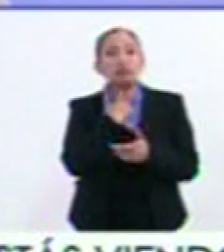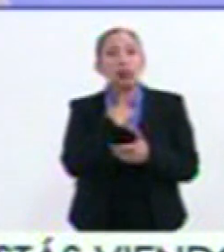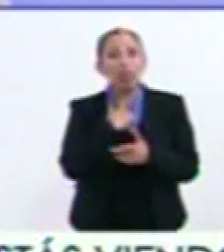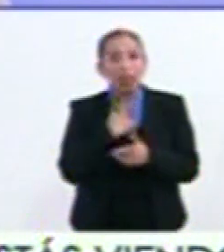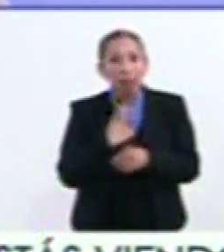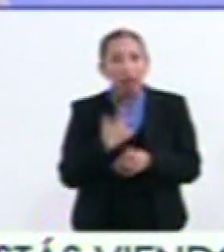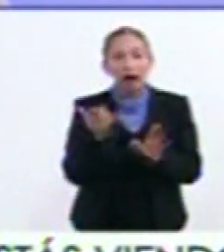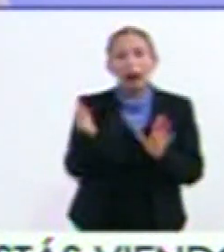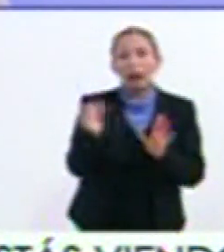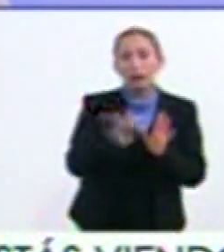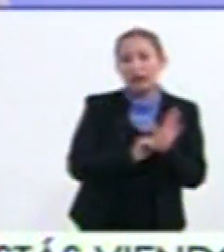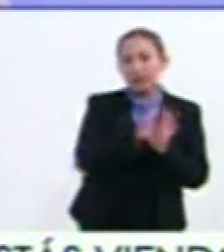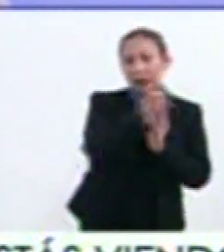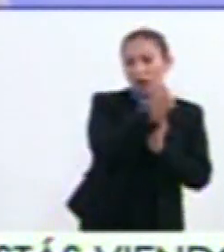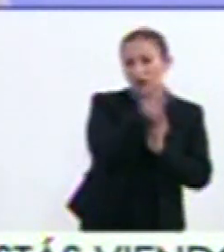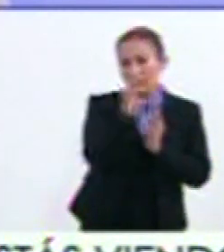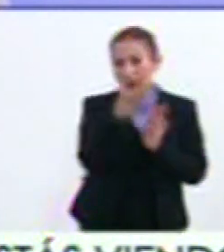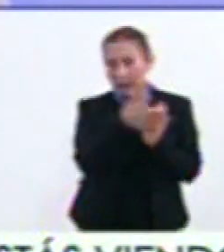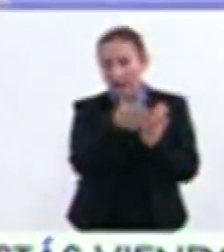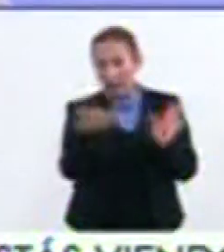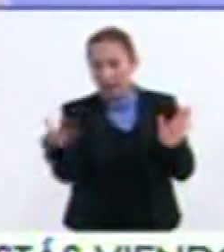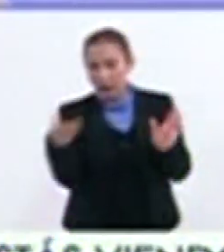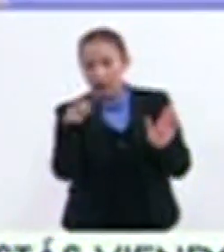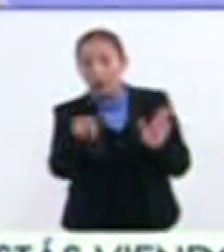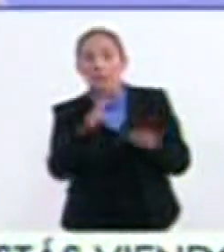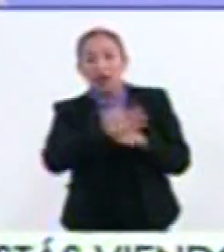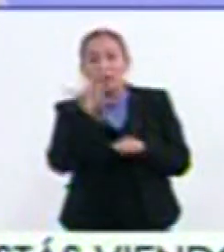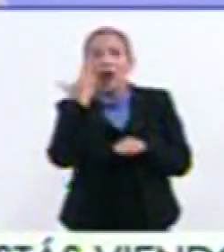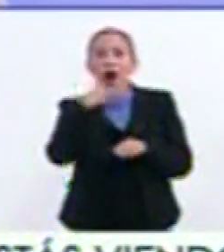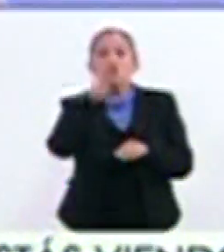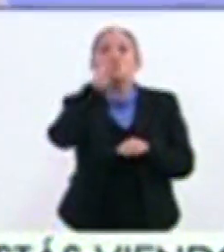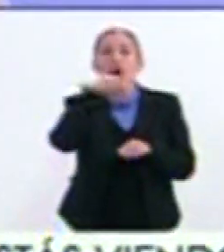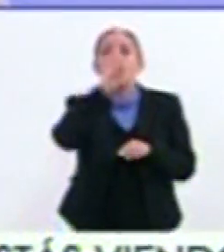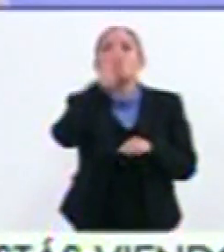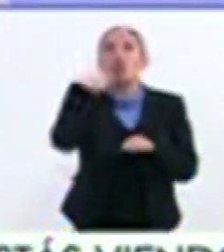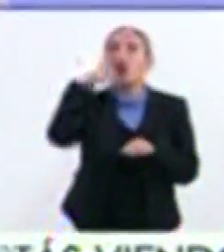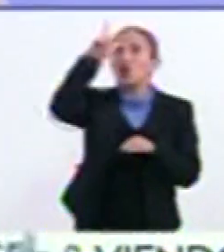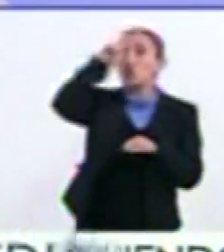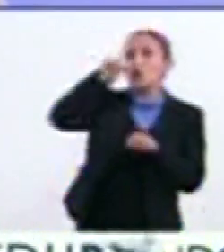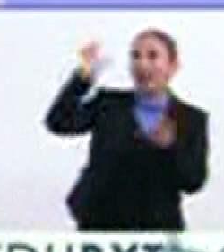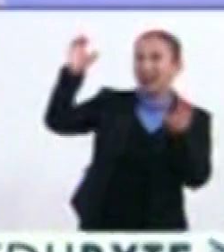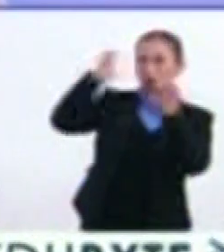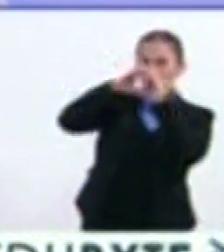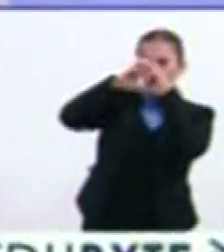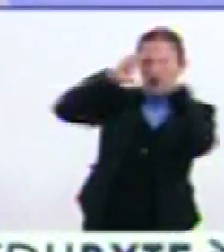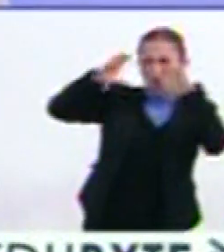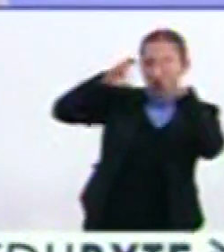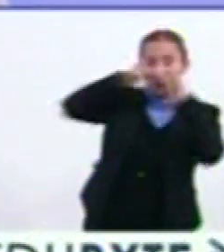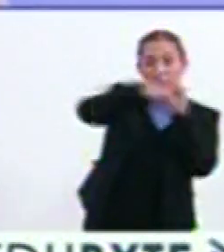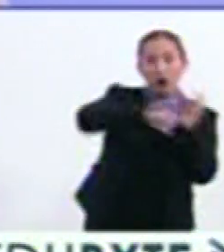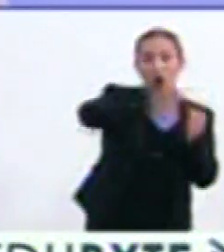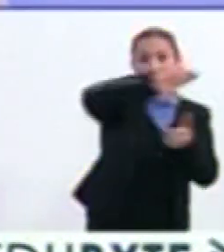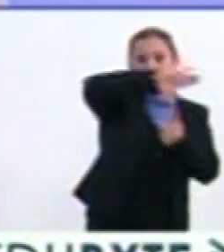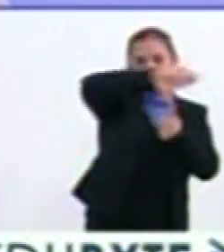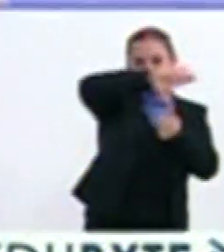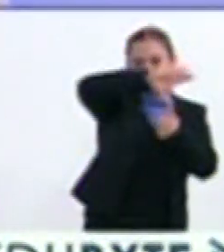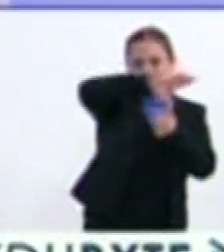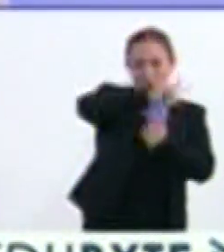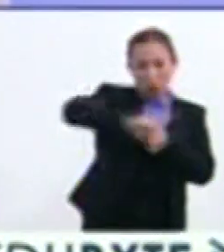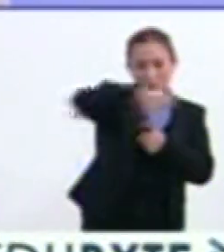Alrededor de los meses de enero y febrero ¿Y ahuyan más o qué? Ahuyan más por la luna llena Y esto es entre los pueblos nativos de Norteamérica